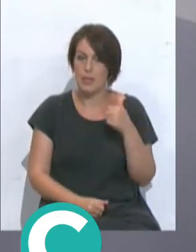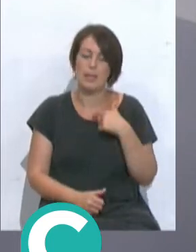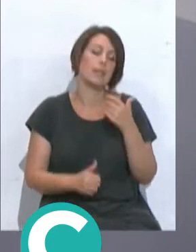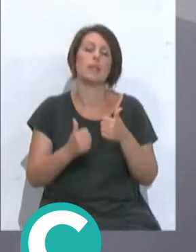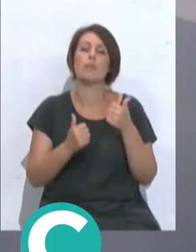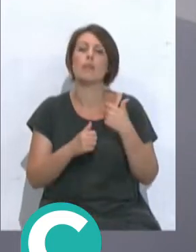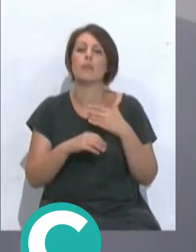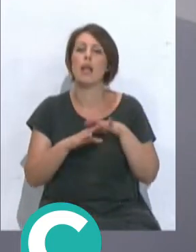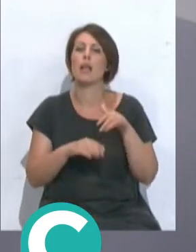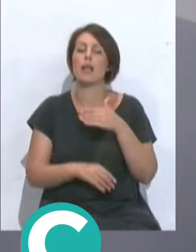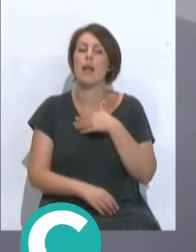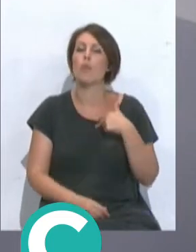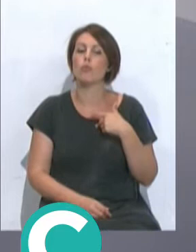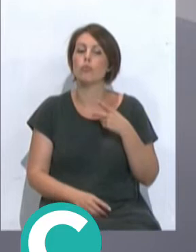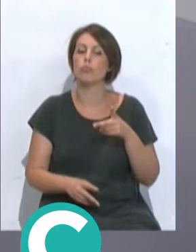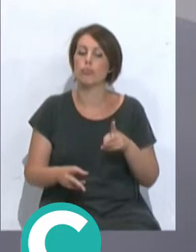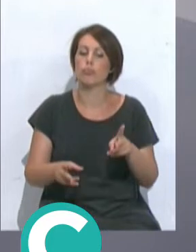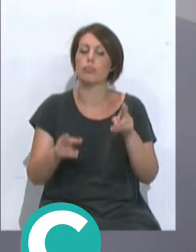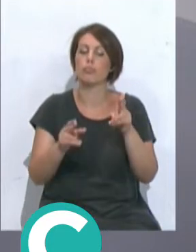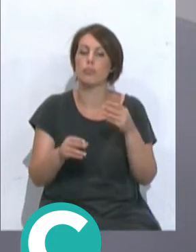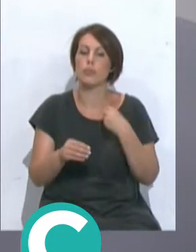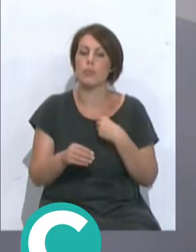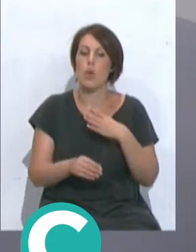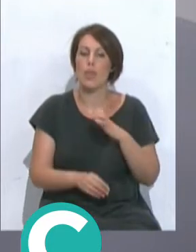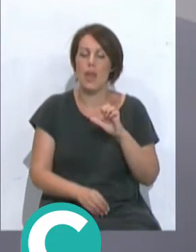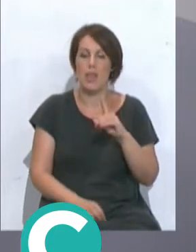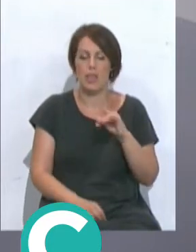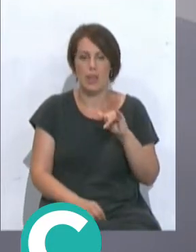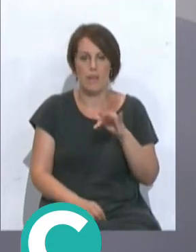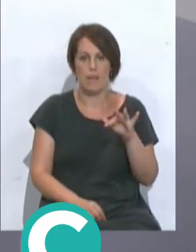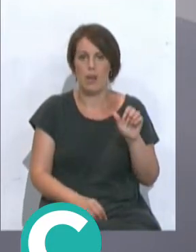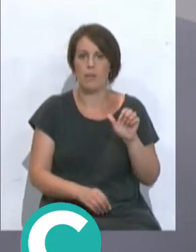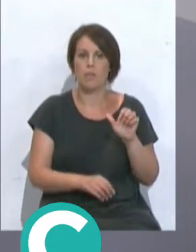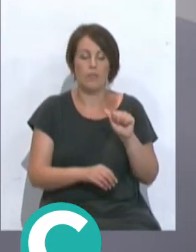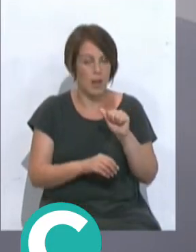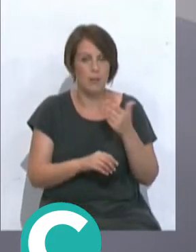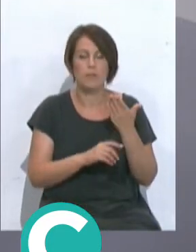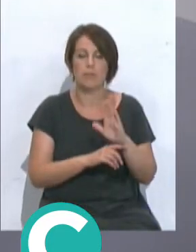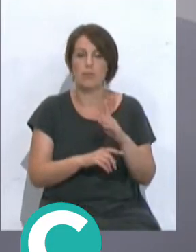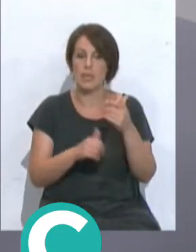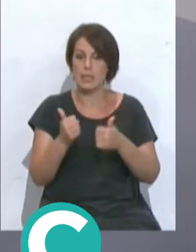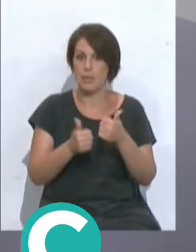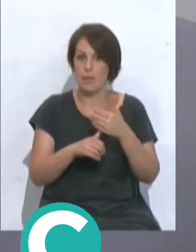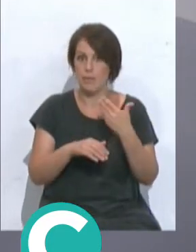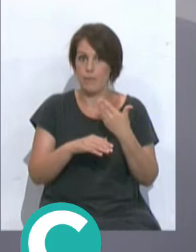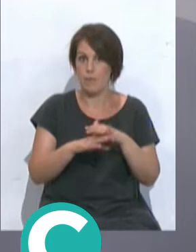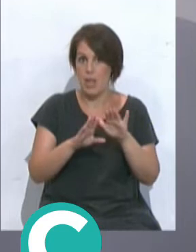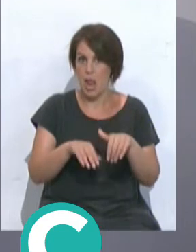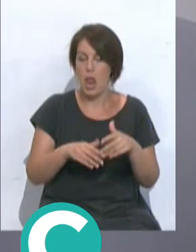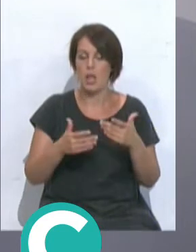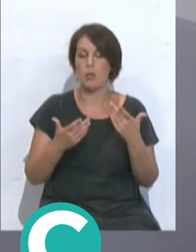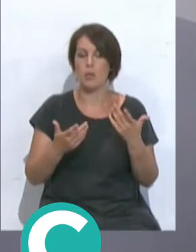exámenes finales. Queríamos coger un extracto de lo que FEDIFA mostraba en uno de esos exámenes finales.